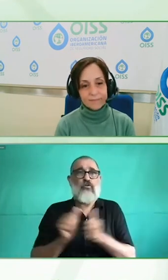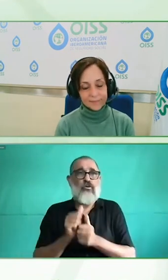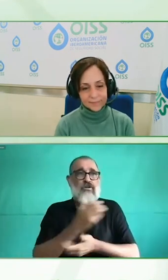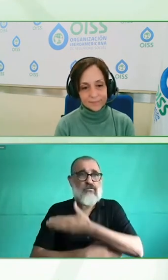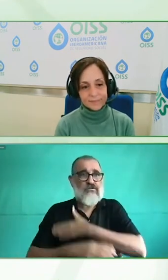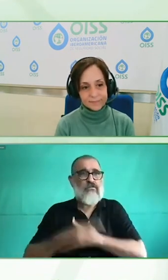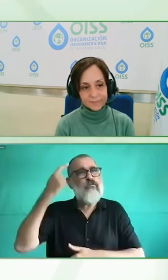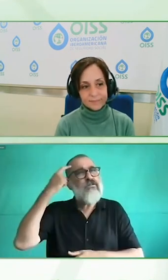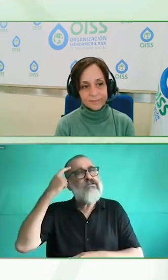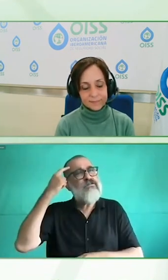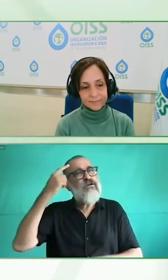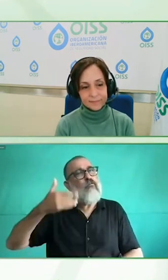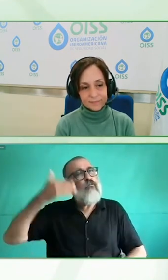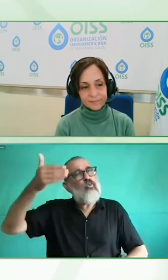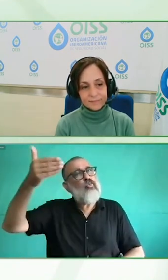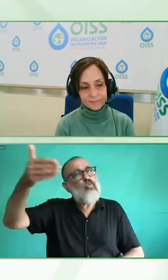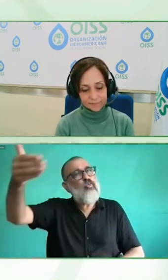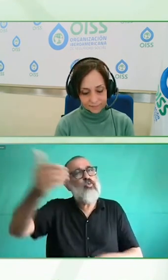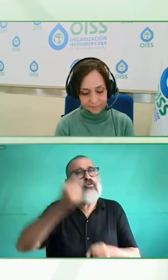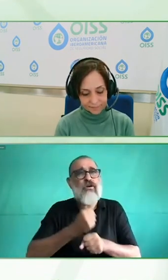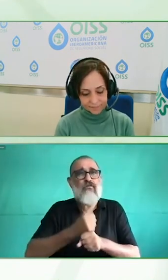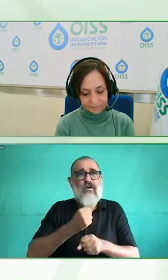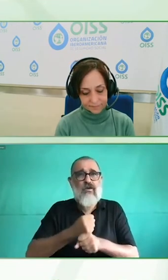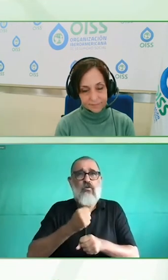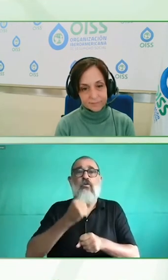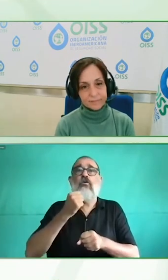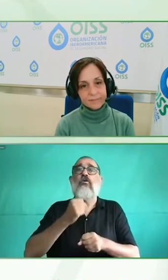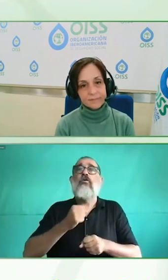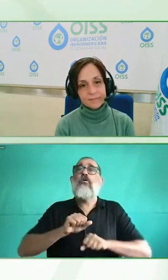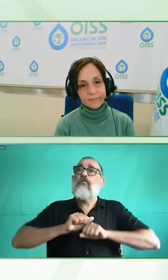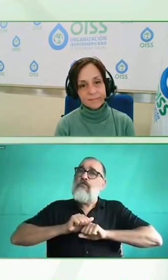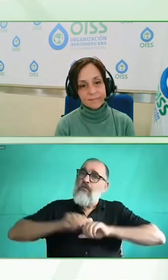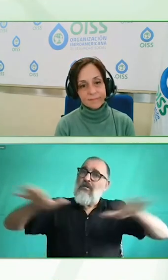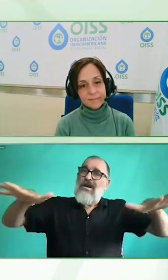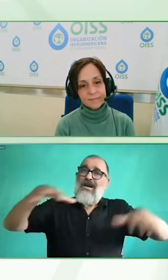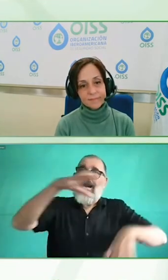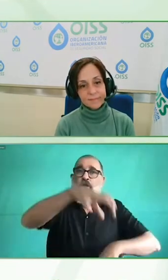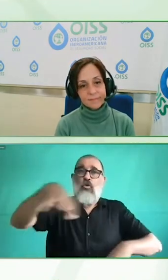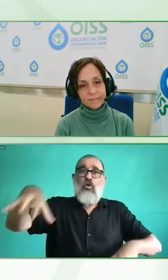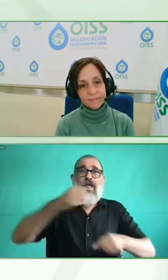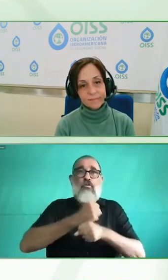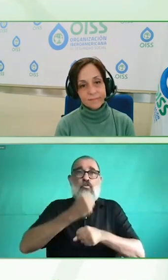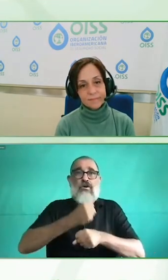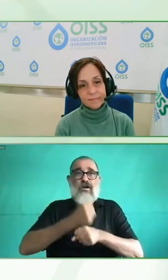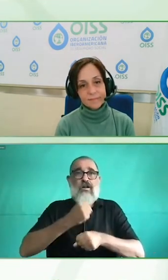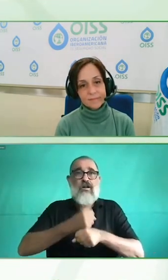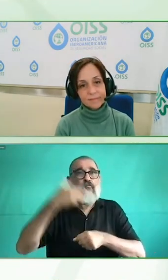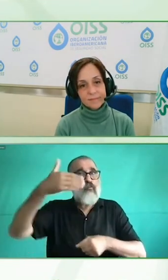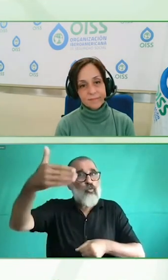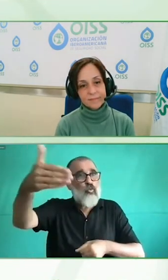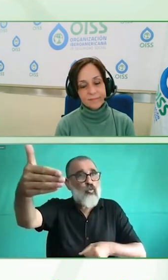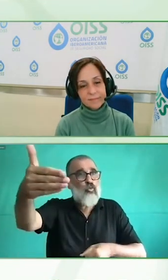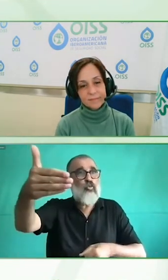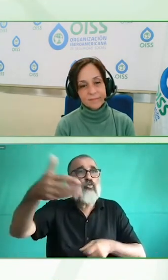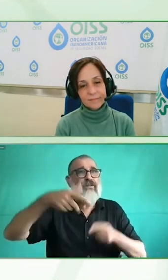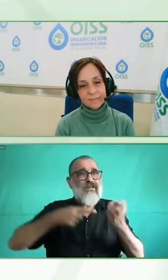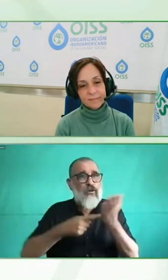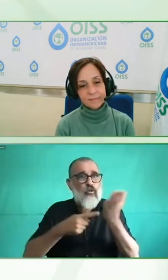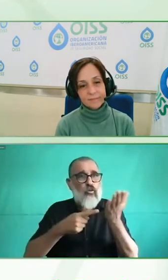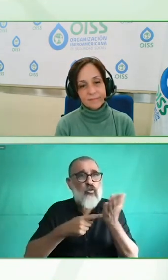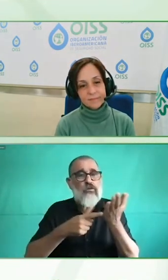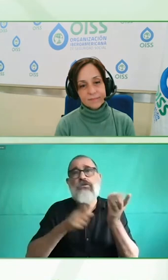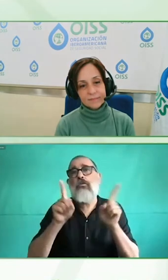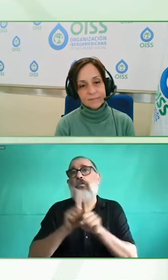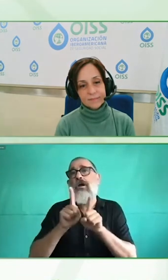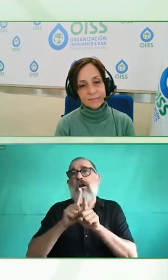cosas que ya están y cómo bueno cómo usarlos para el